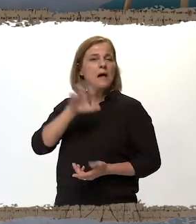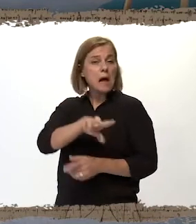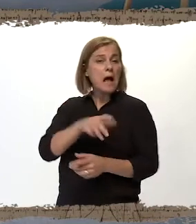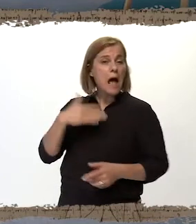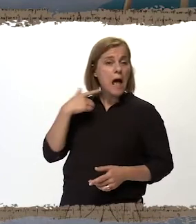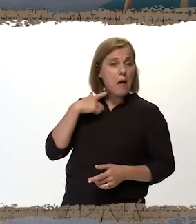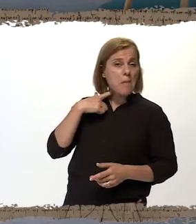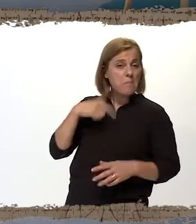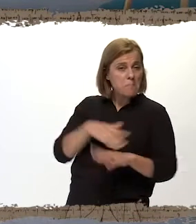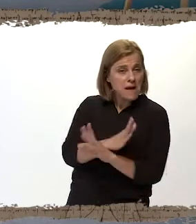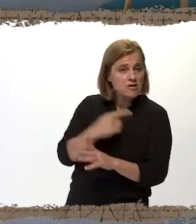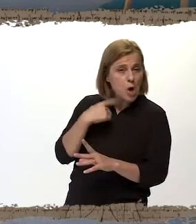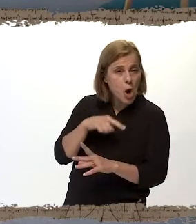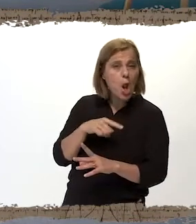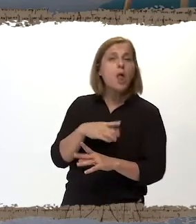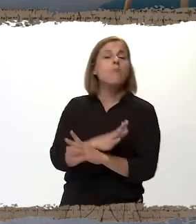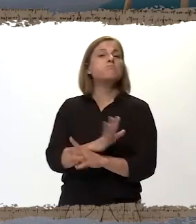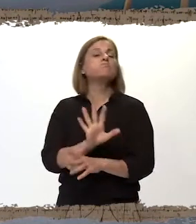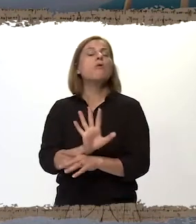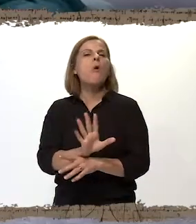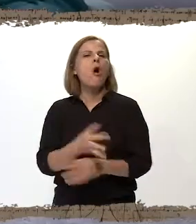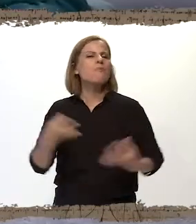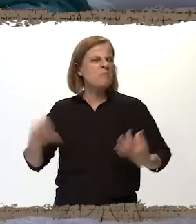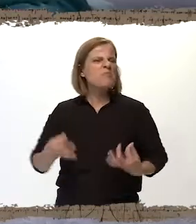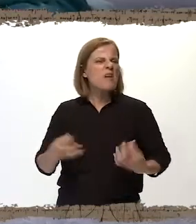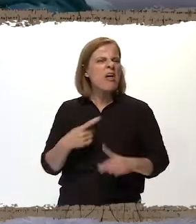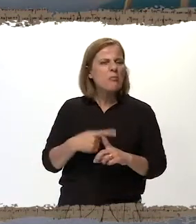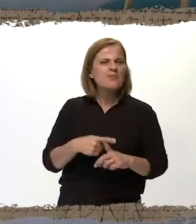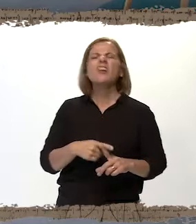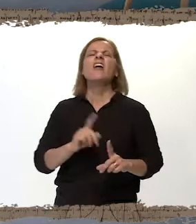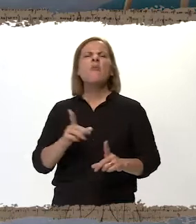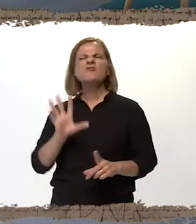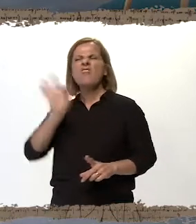sabés todo, Camila? No, ese es Alfredo, lo sabe todo. Eso no soy yo.